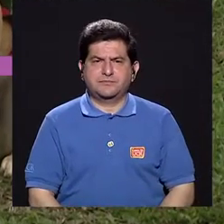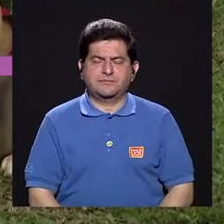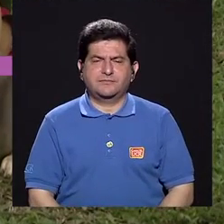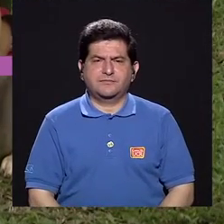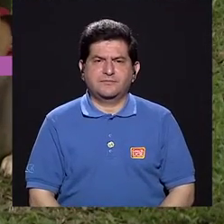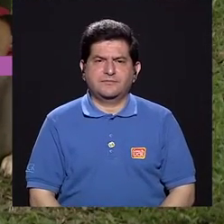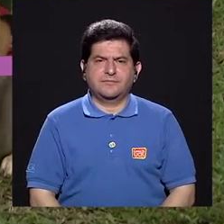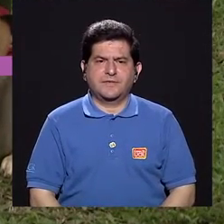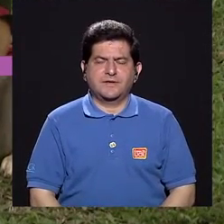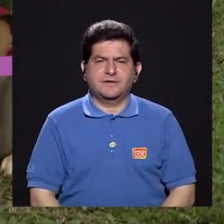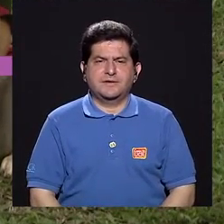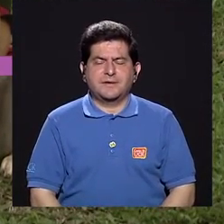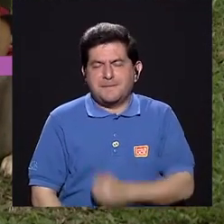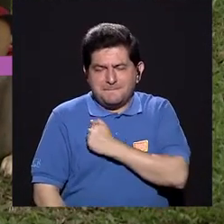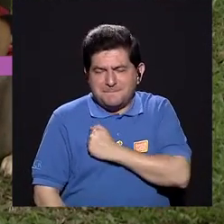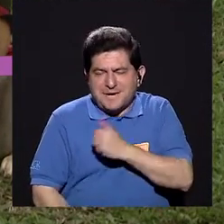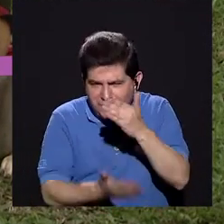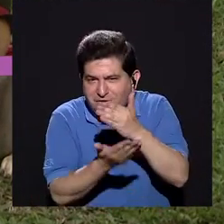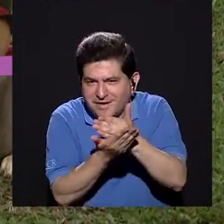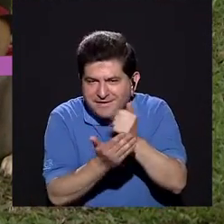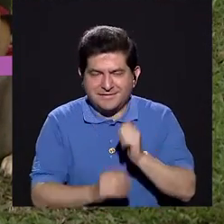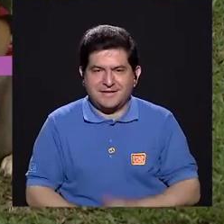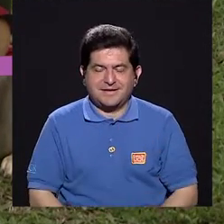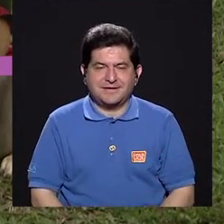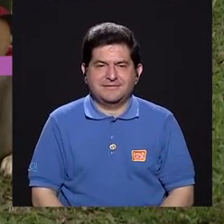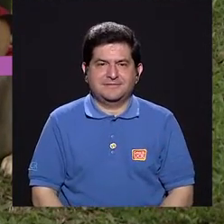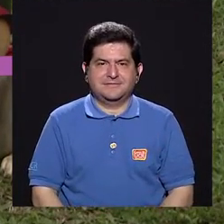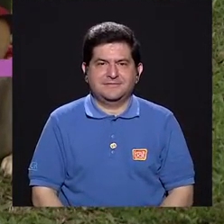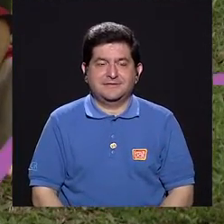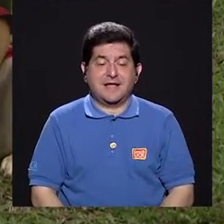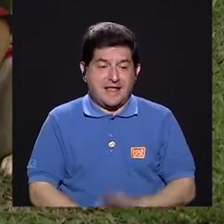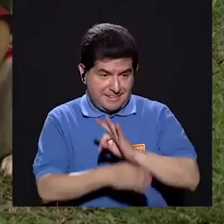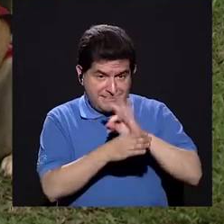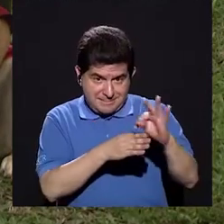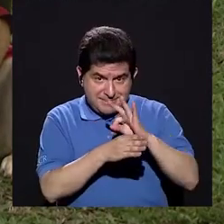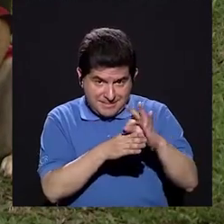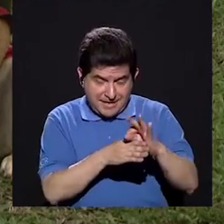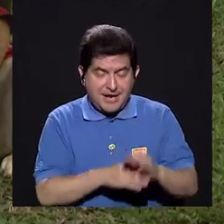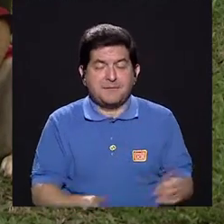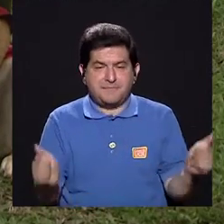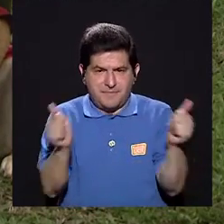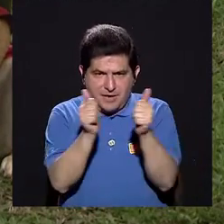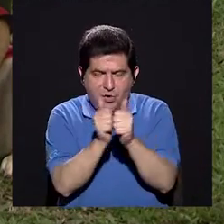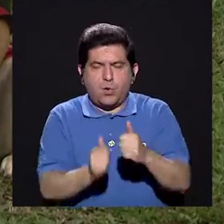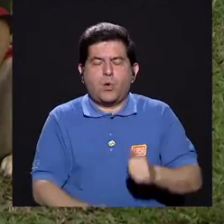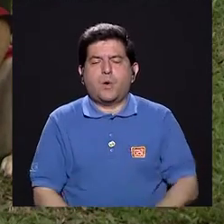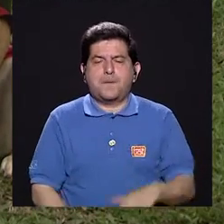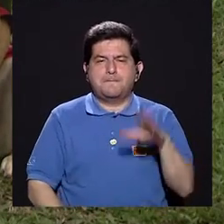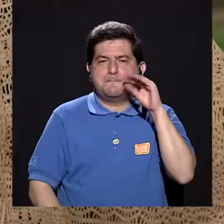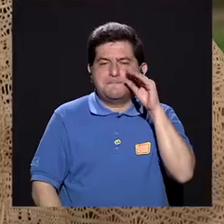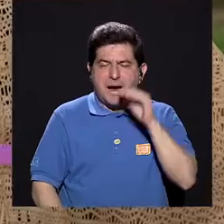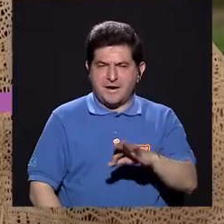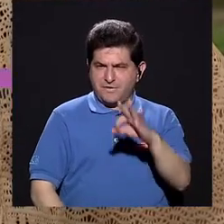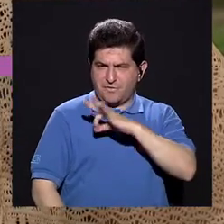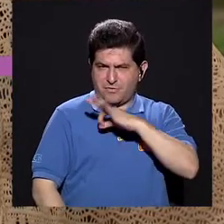sea, ¿qué hace, perdón que la interrumpa Gretel, ¿qué hace que la terapia con un perro sea un plus?